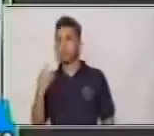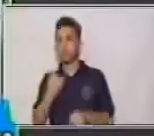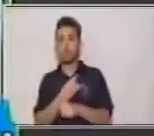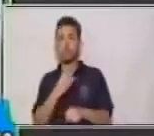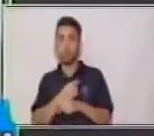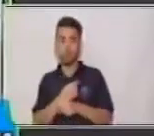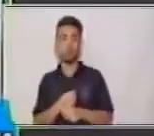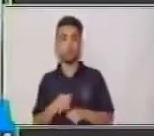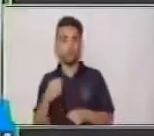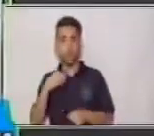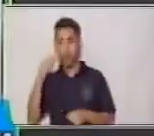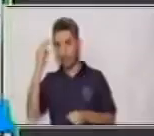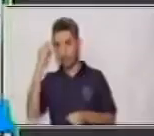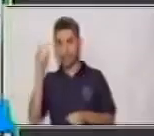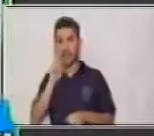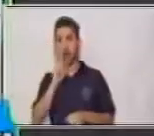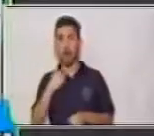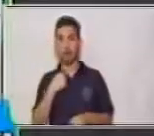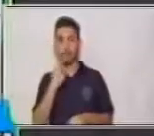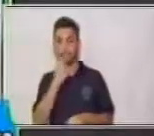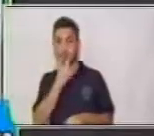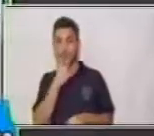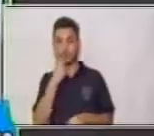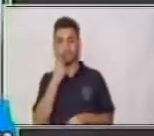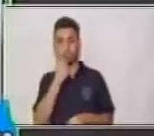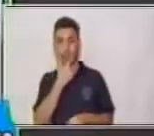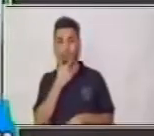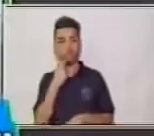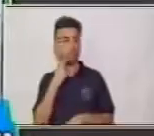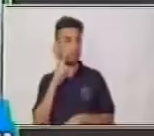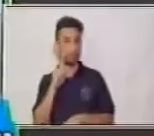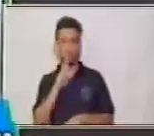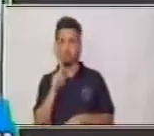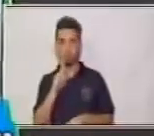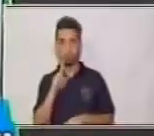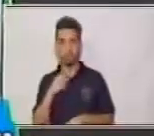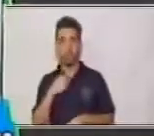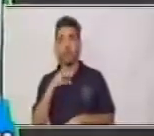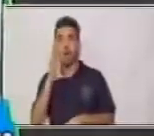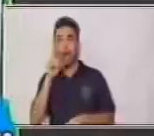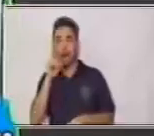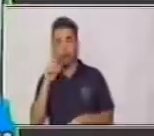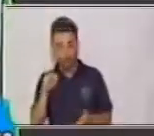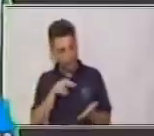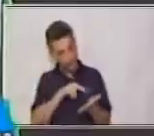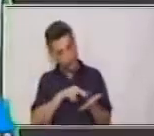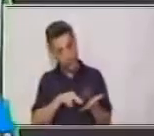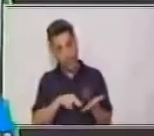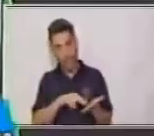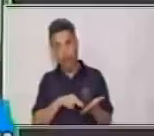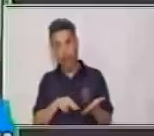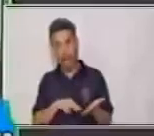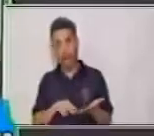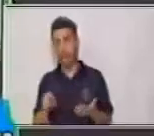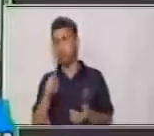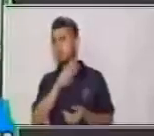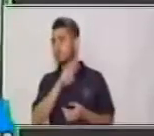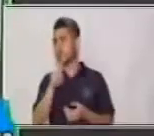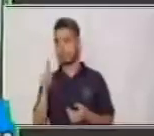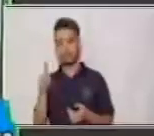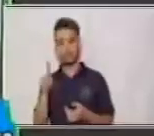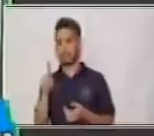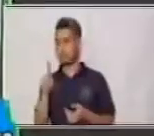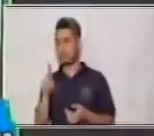la voz. No vamos a tener que estar hablando a la hora en que estamos leyendo. Y ese es un